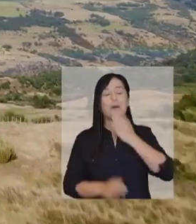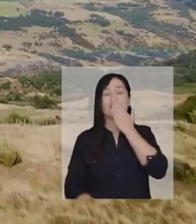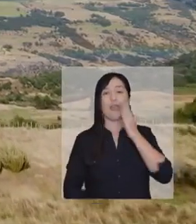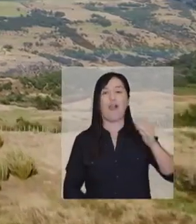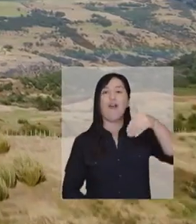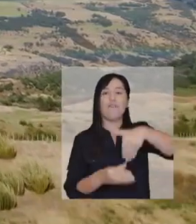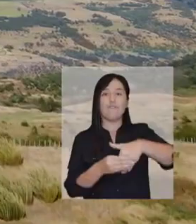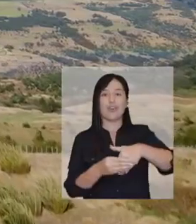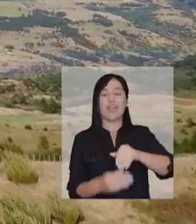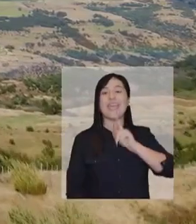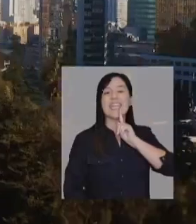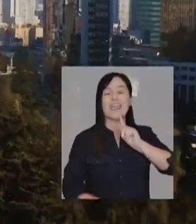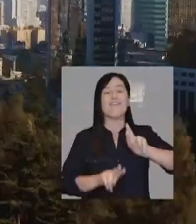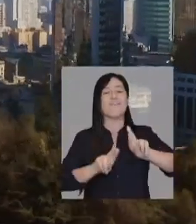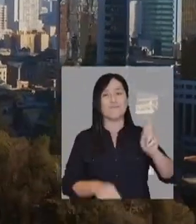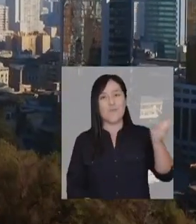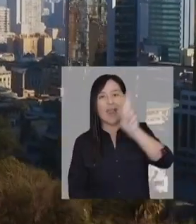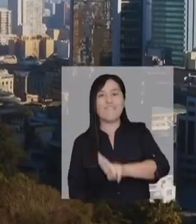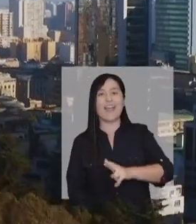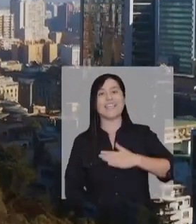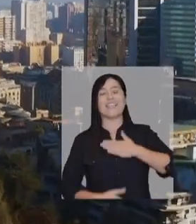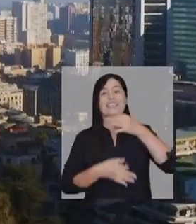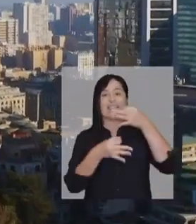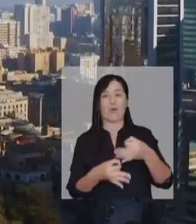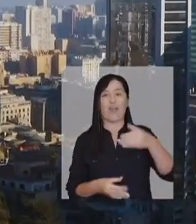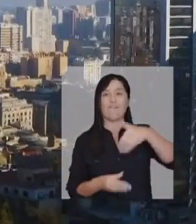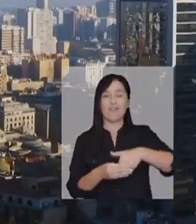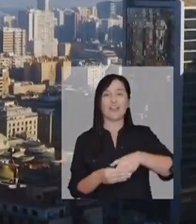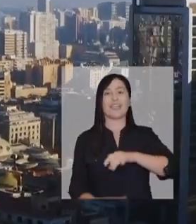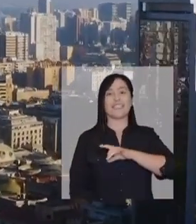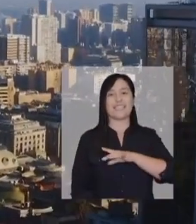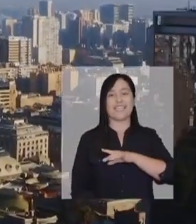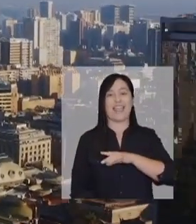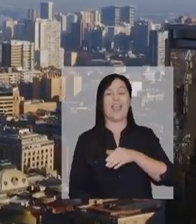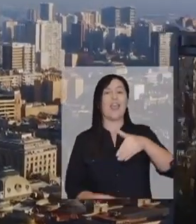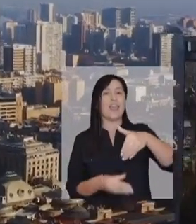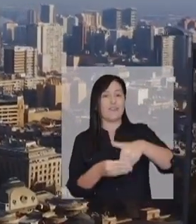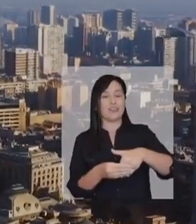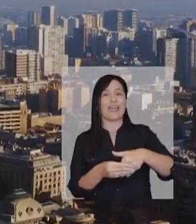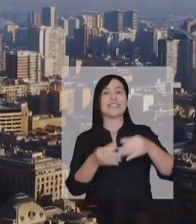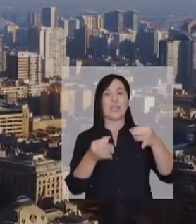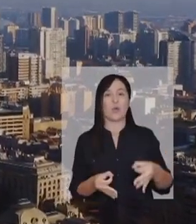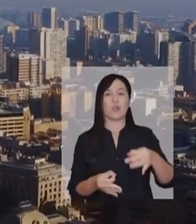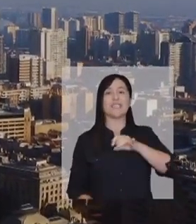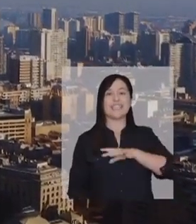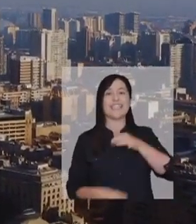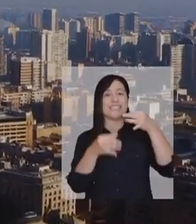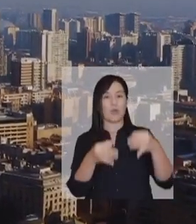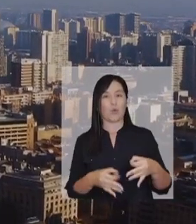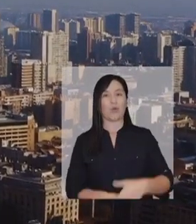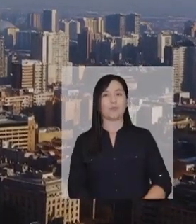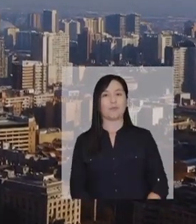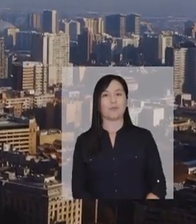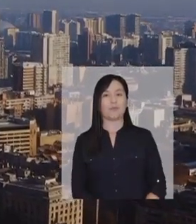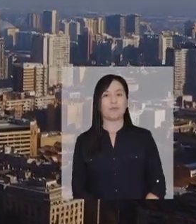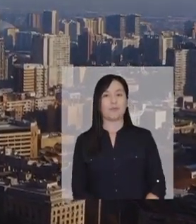Cerremos este largo proceso de la mejor manera. Vota por quienes te hagan volver a sentir seguro. Vota por Chile, vota seguro. Chile,